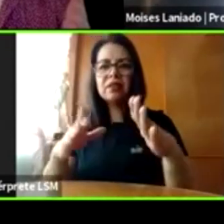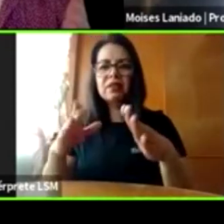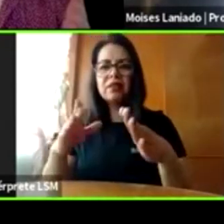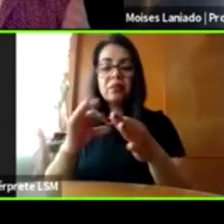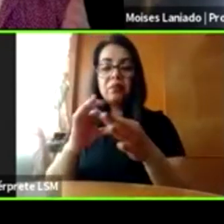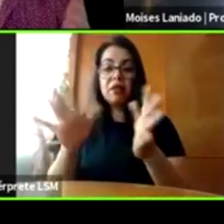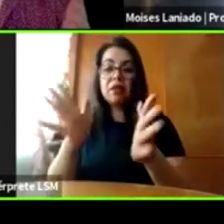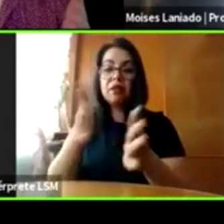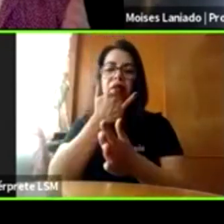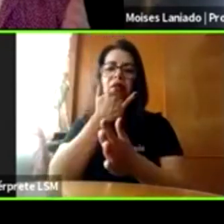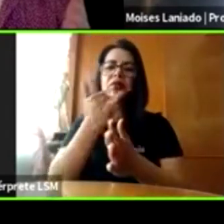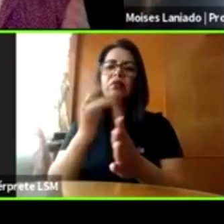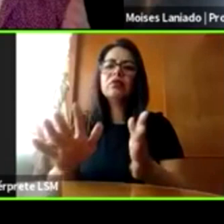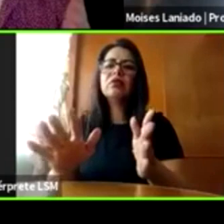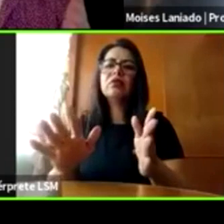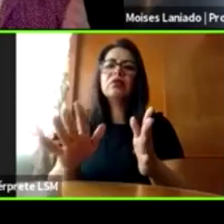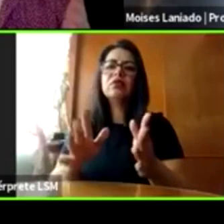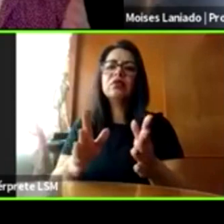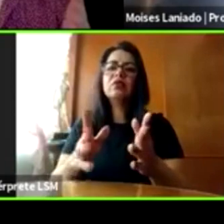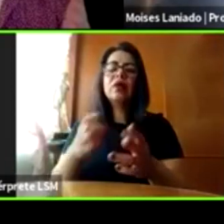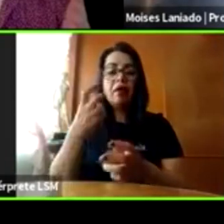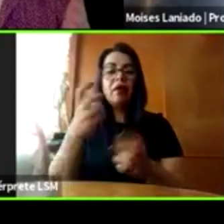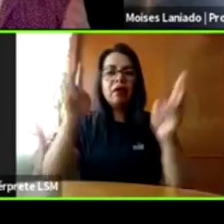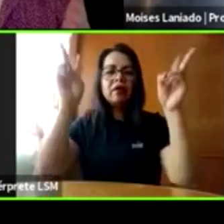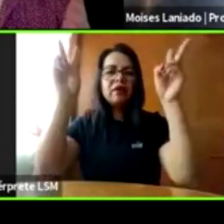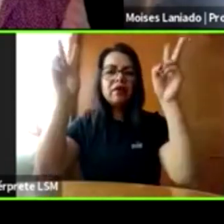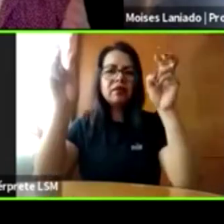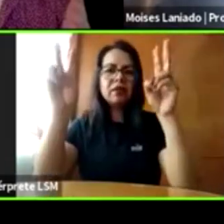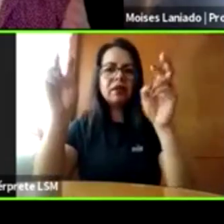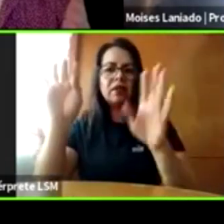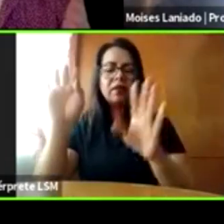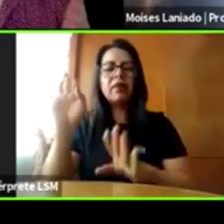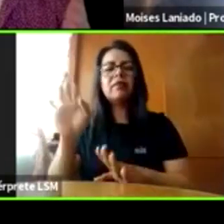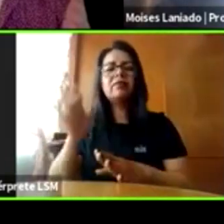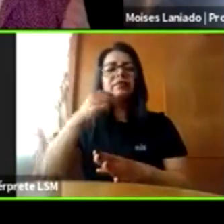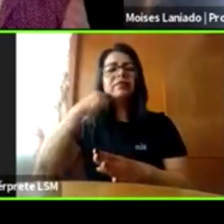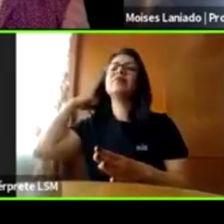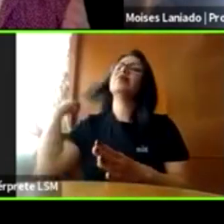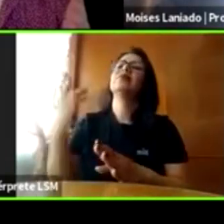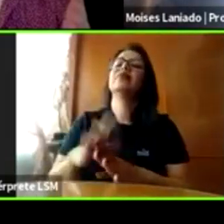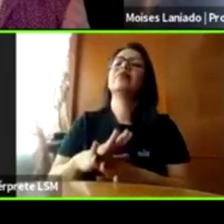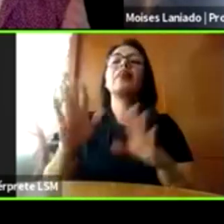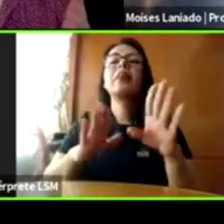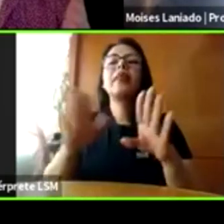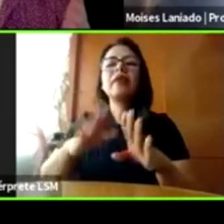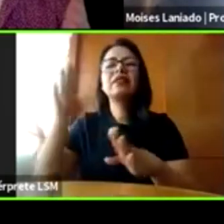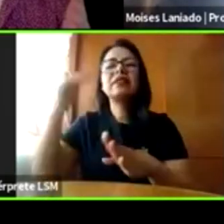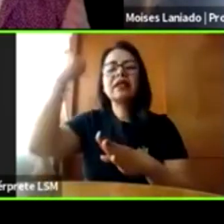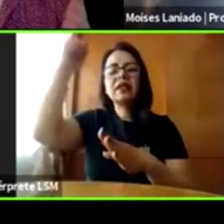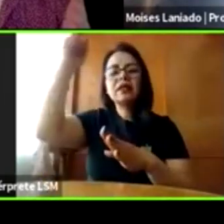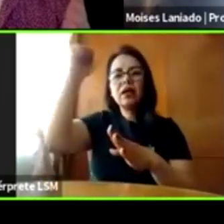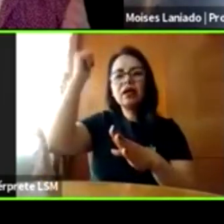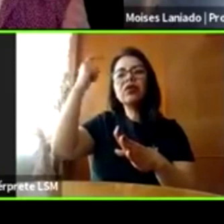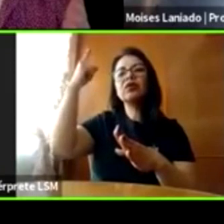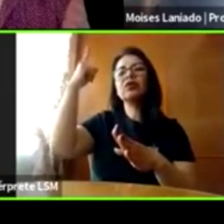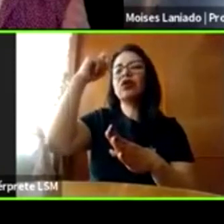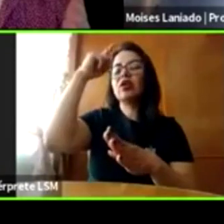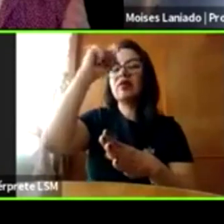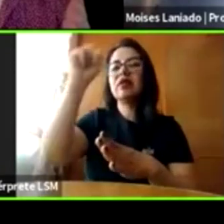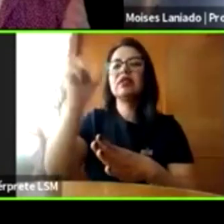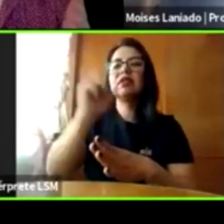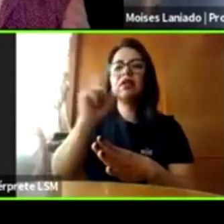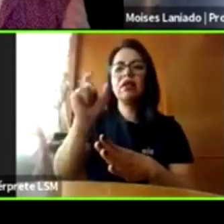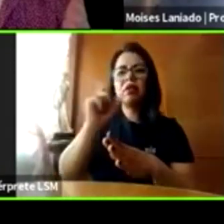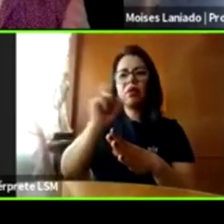Este tema puede frenarse mucho más porque en adultos es mucho más difícil que cuando alguien desarrolla una parafilia o un